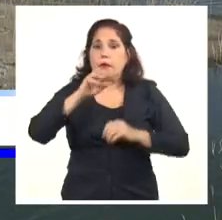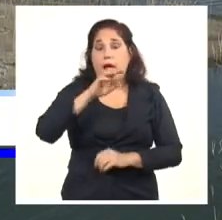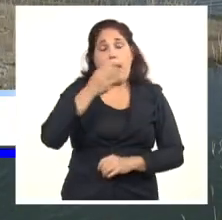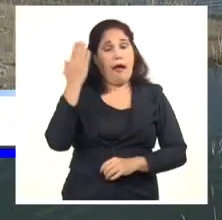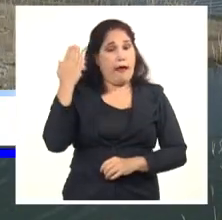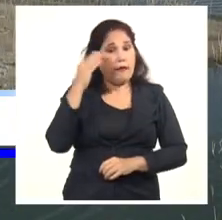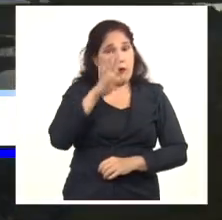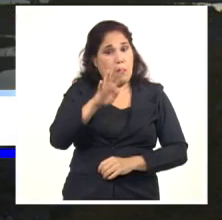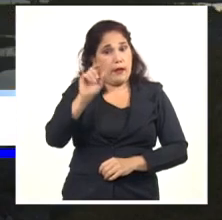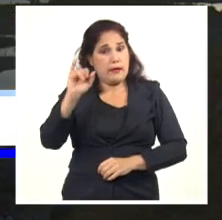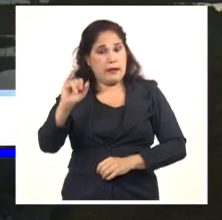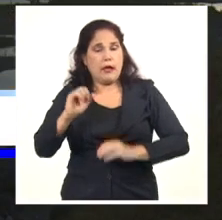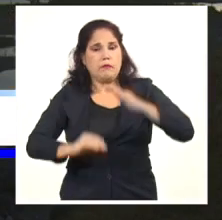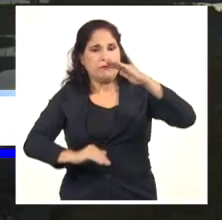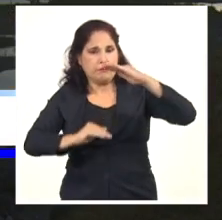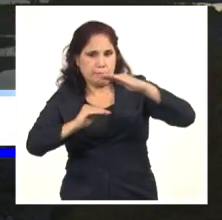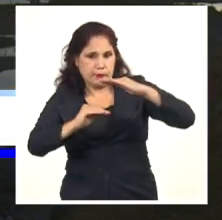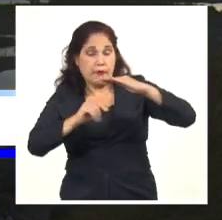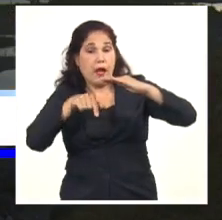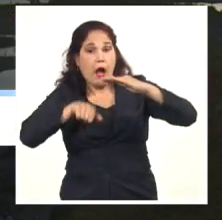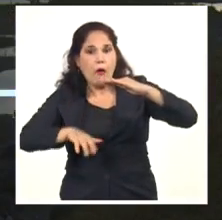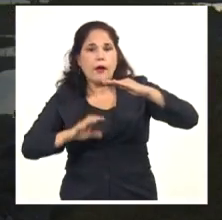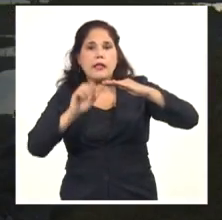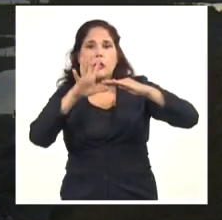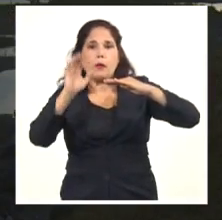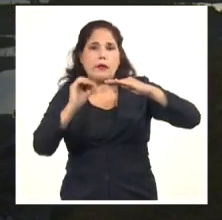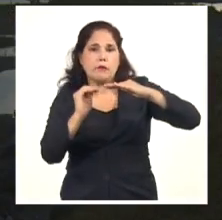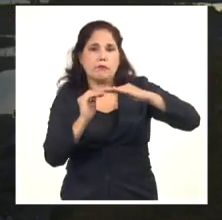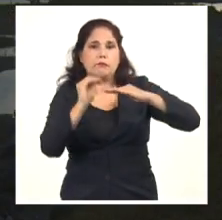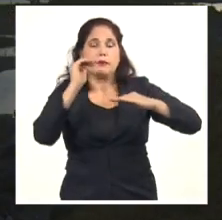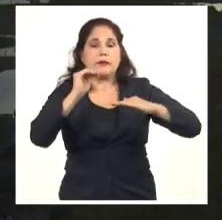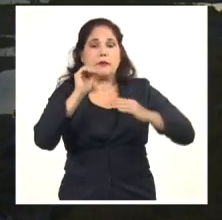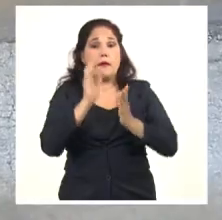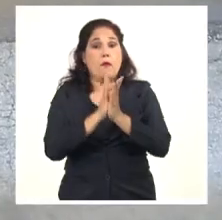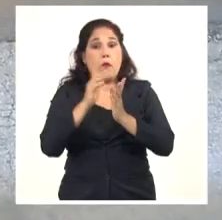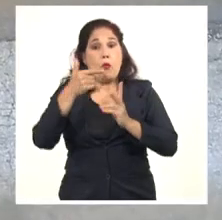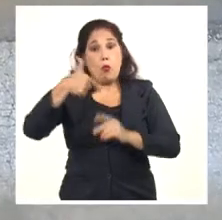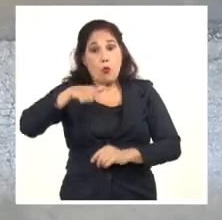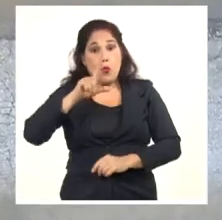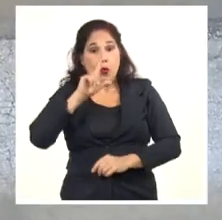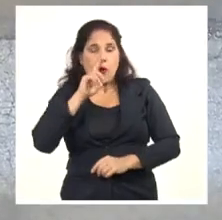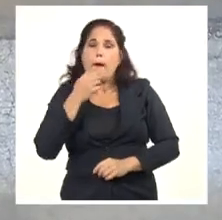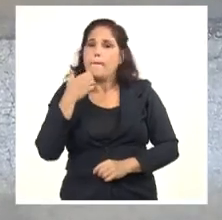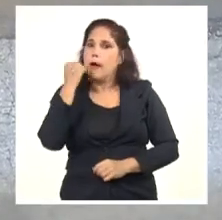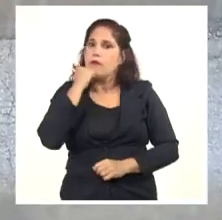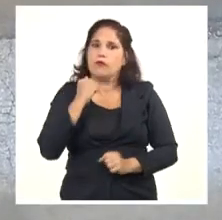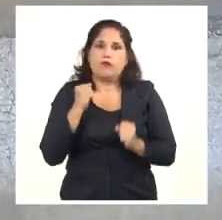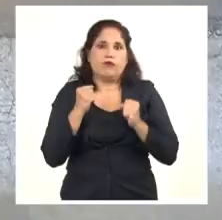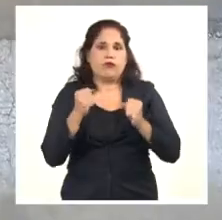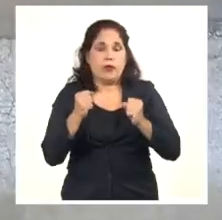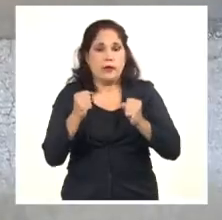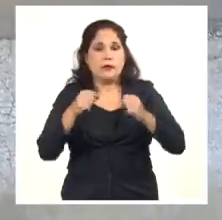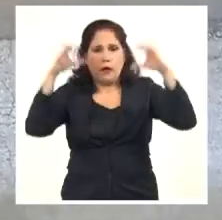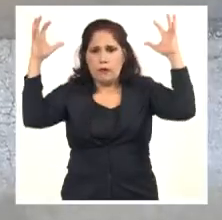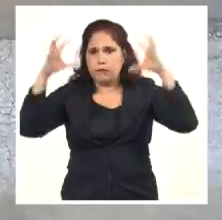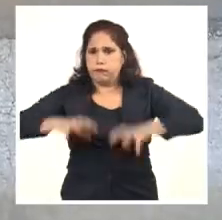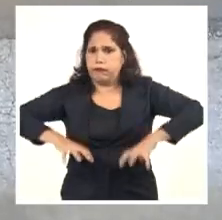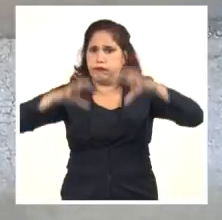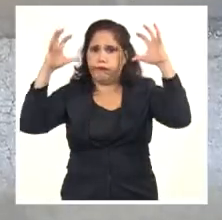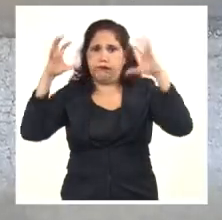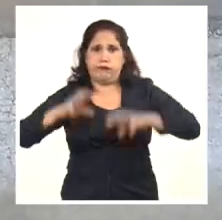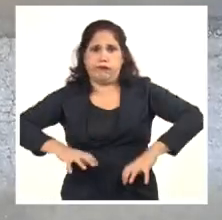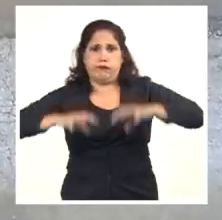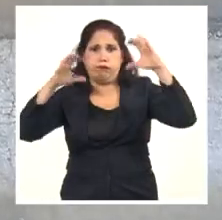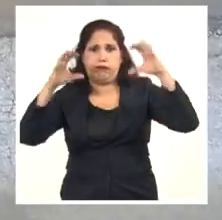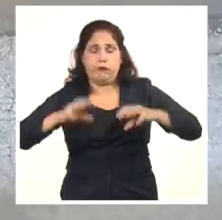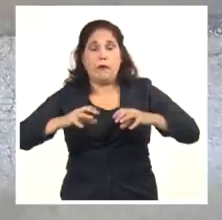% de la capacidad embalsada. Es el inicio del mes más lluvioso del año. Autoridades del Instituto Nacional